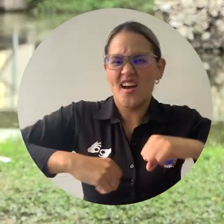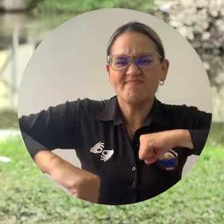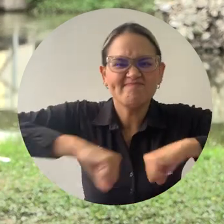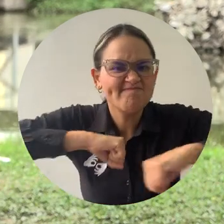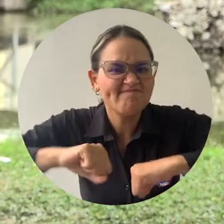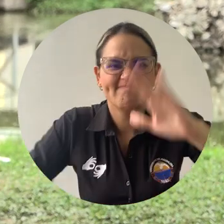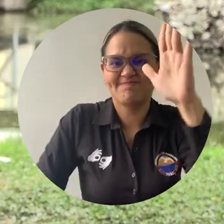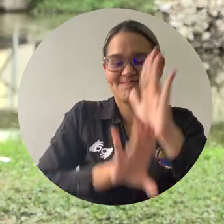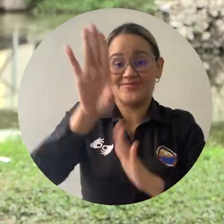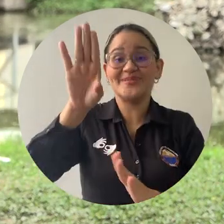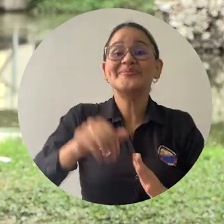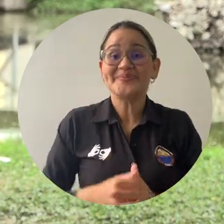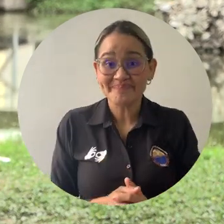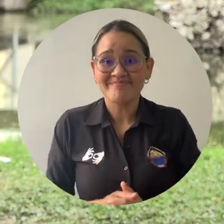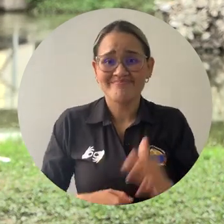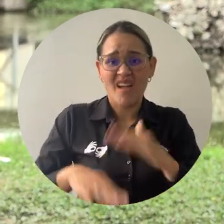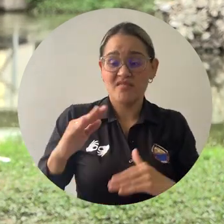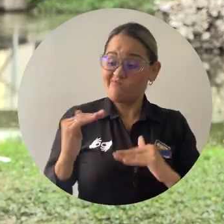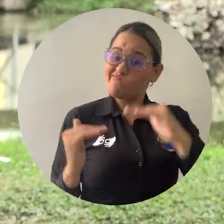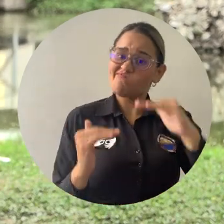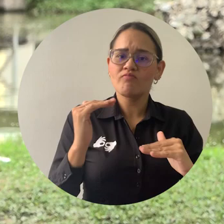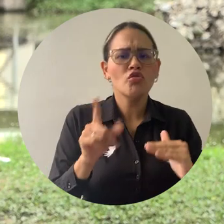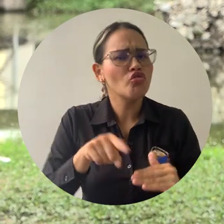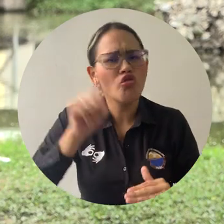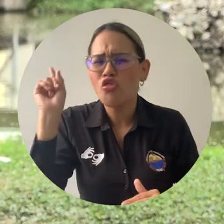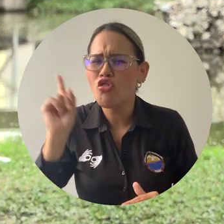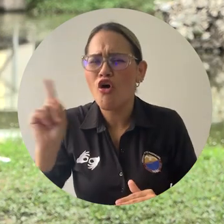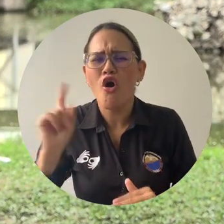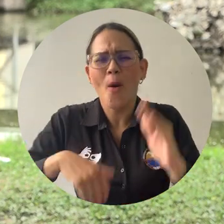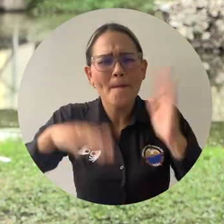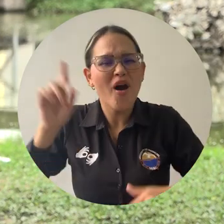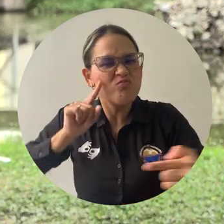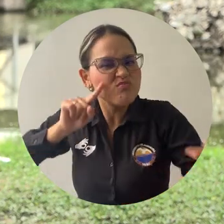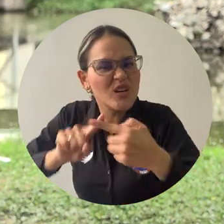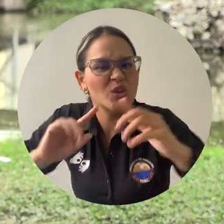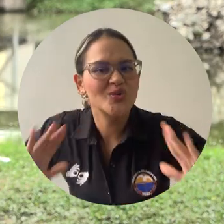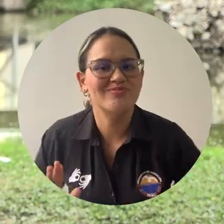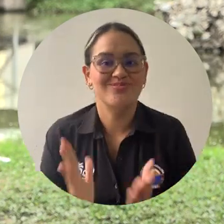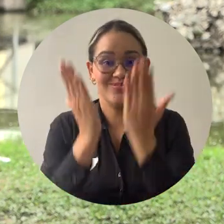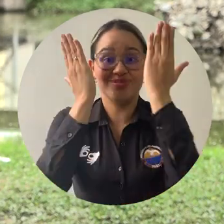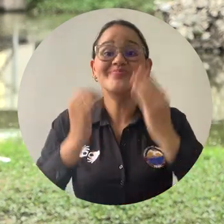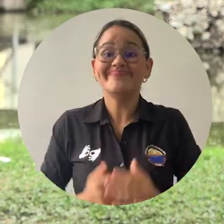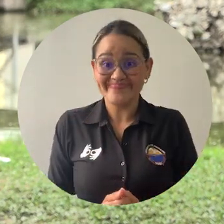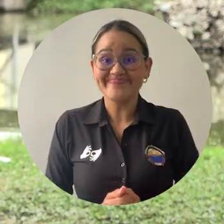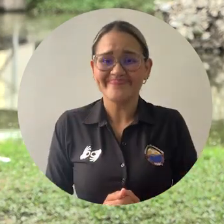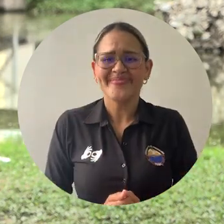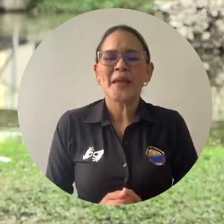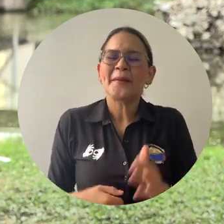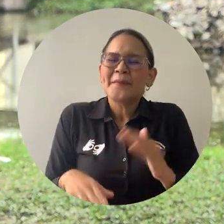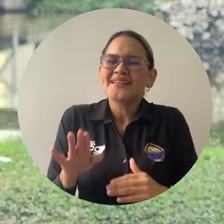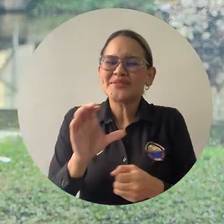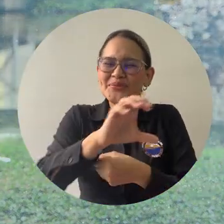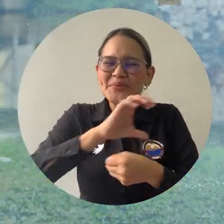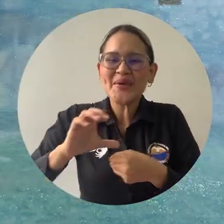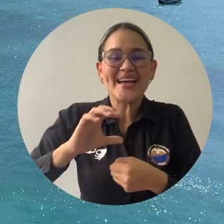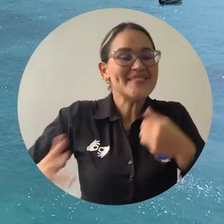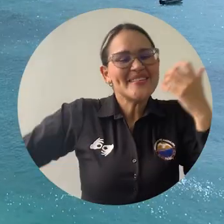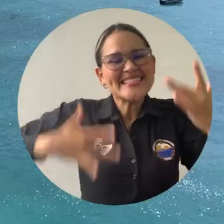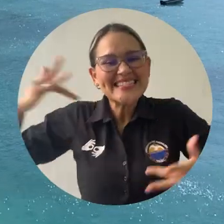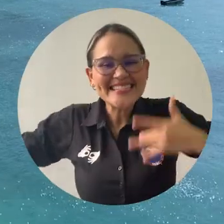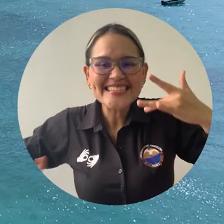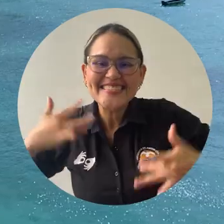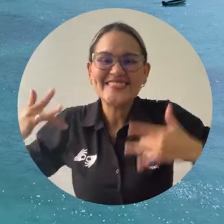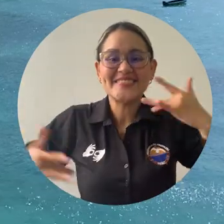divisiones ni distingo de ninguna naturaleza, anteponiendo cualquier otro tipo de interés particular para que una ciudad en la cual se puede disfrutar, no